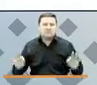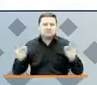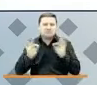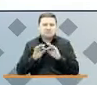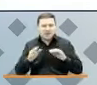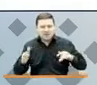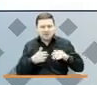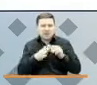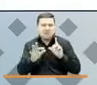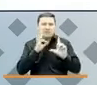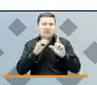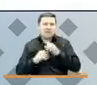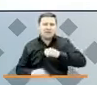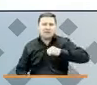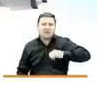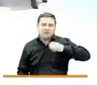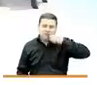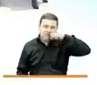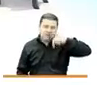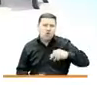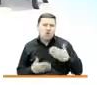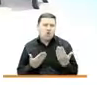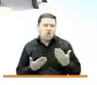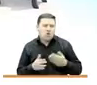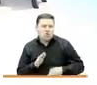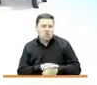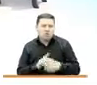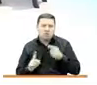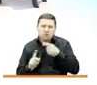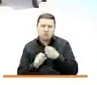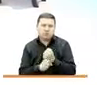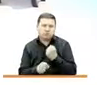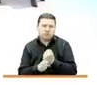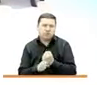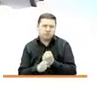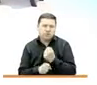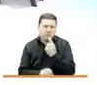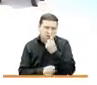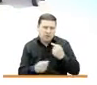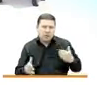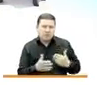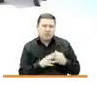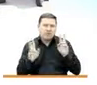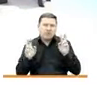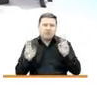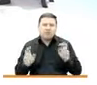Virtual de los Derechos Humanos y cómo se seguirá trabajando este año en este tema?